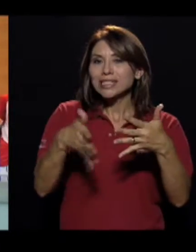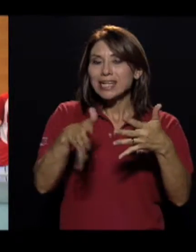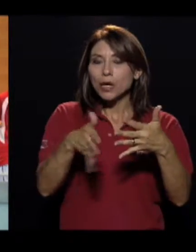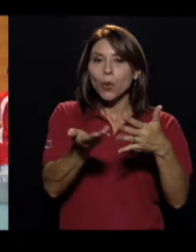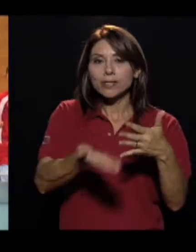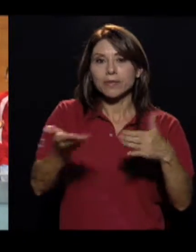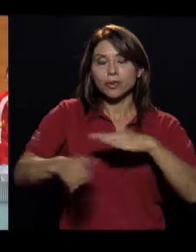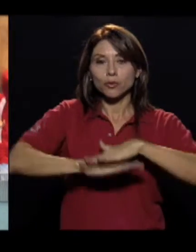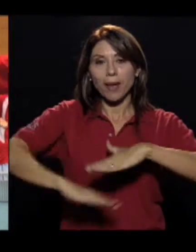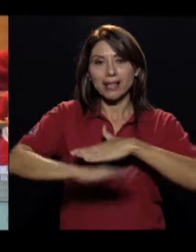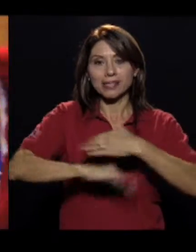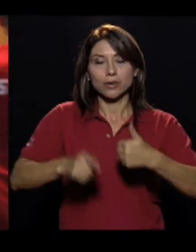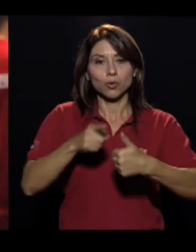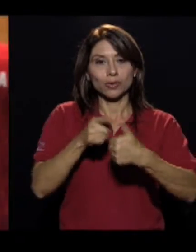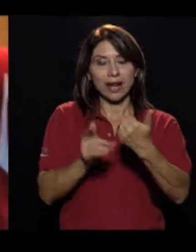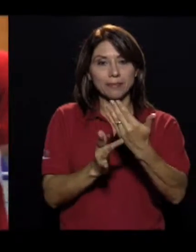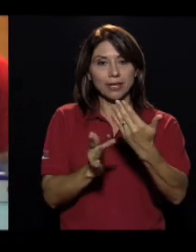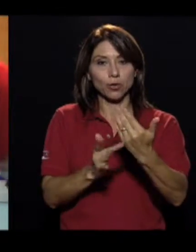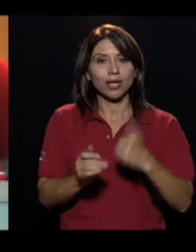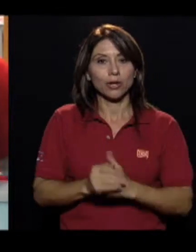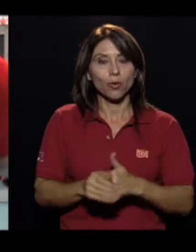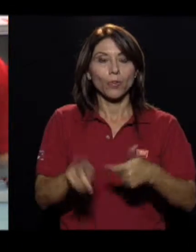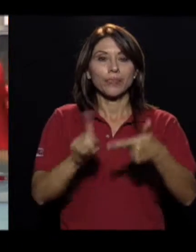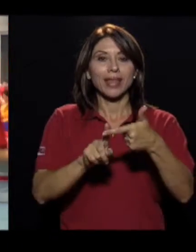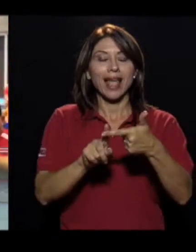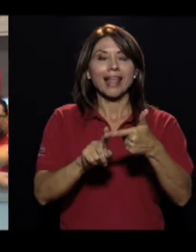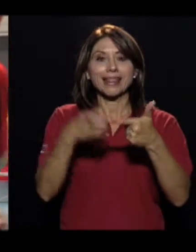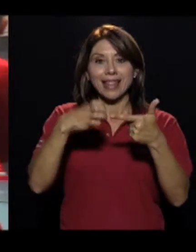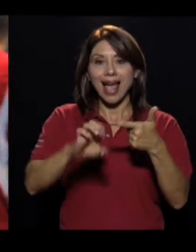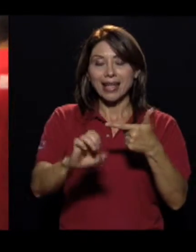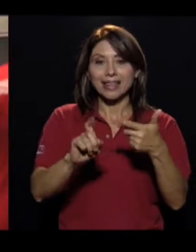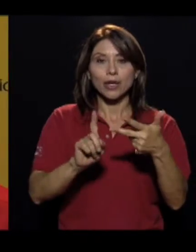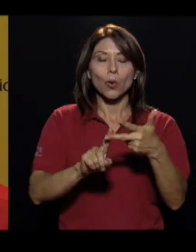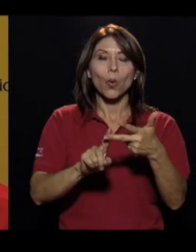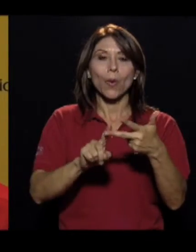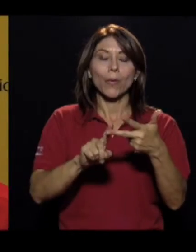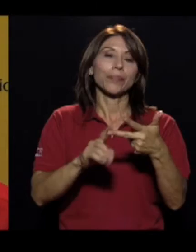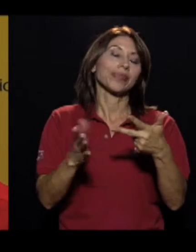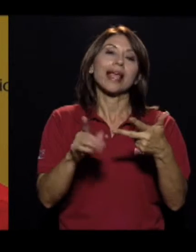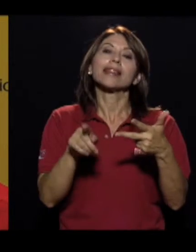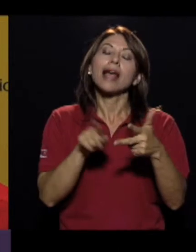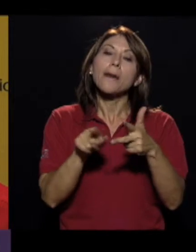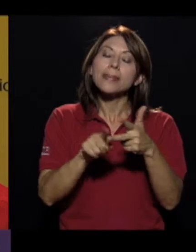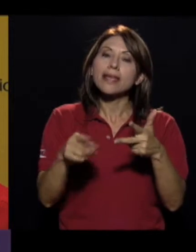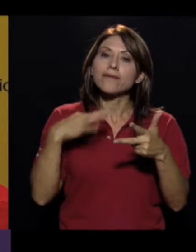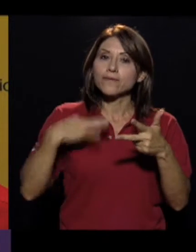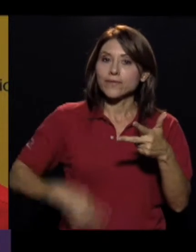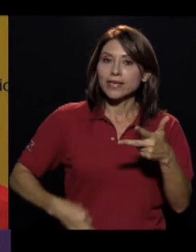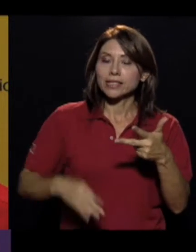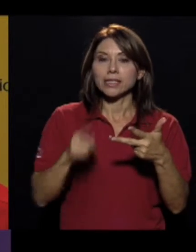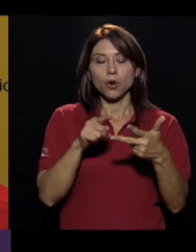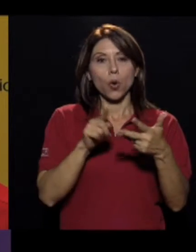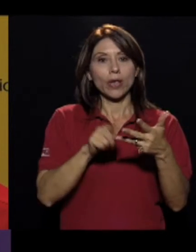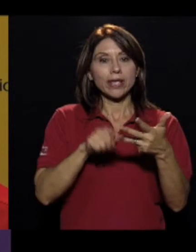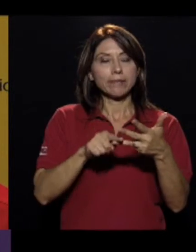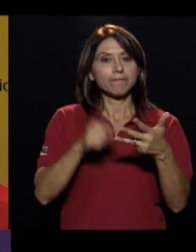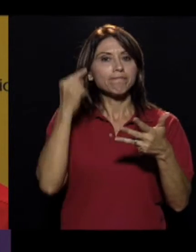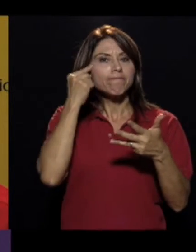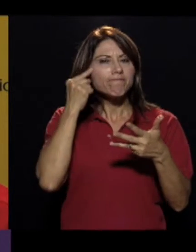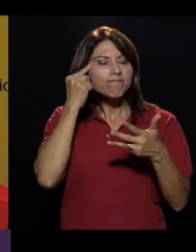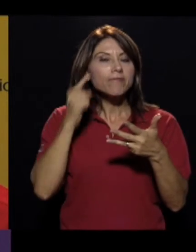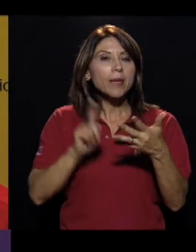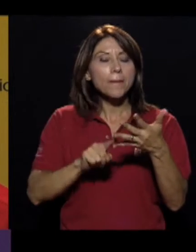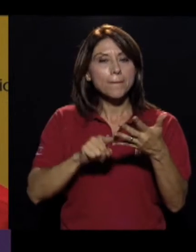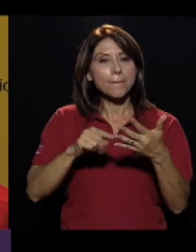Hay por lo menos cinco aspectos básicos que es el aspecto técnico, el aspecto táctico, el aspecto estratégico, el